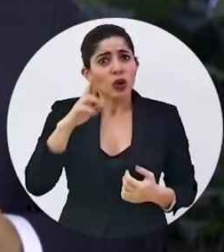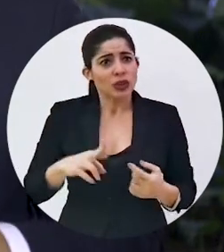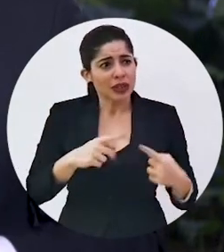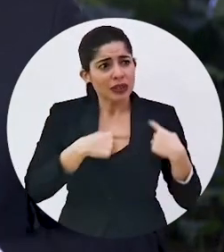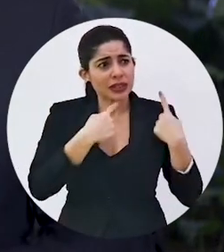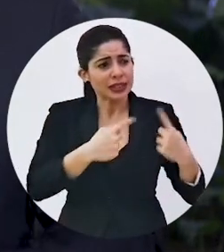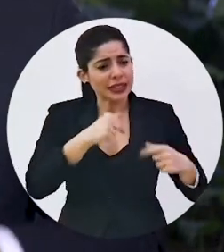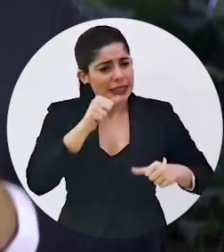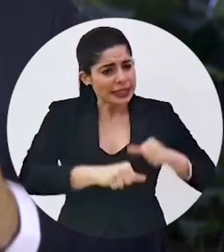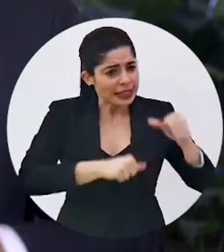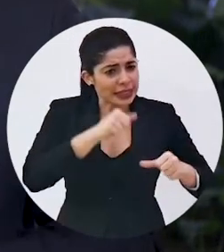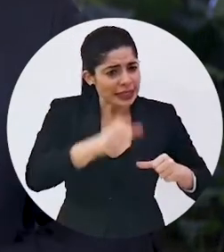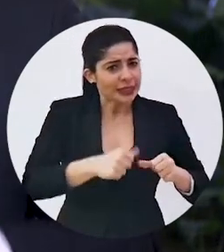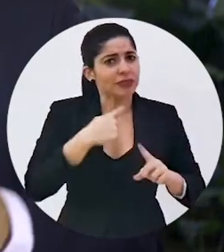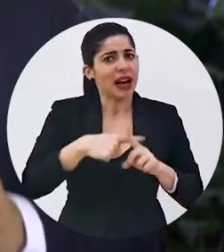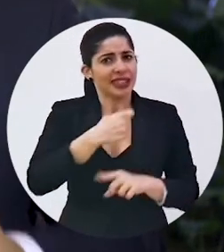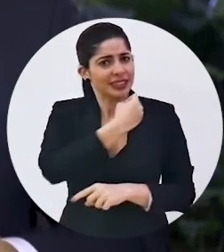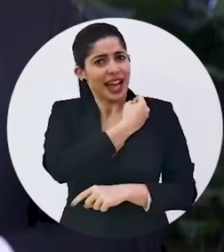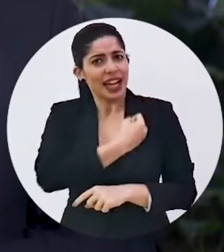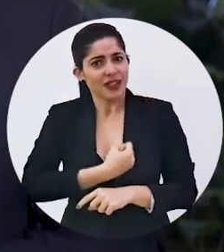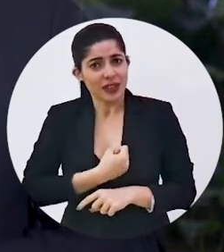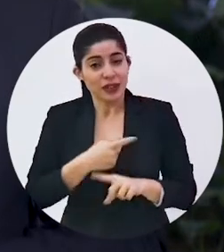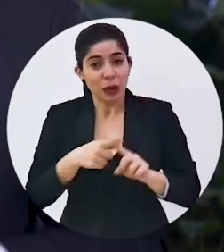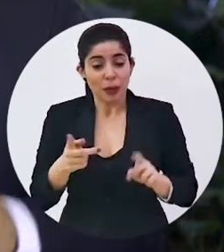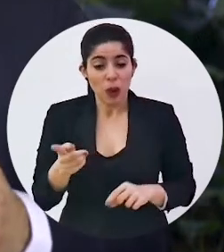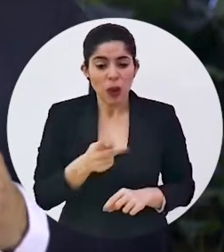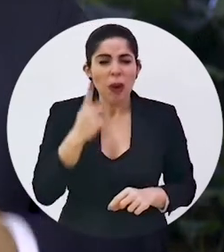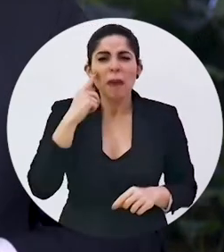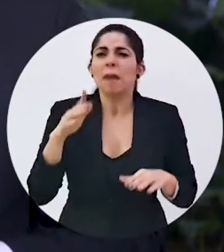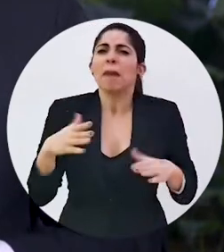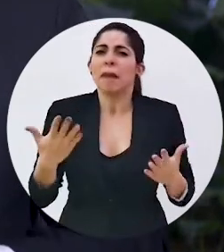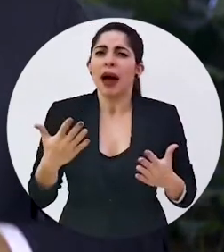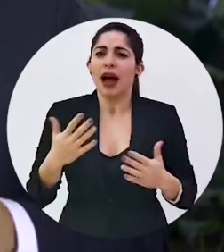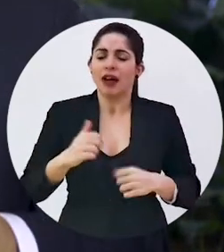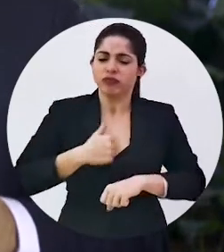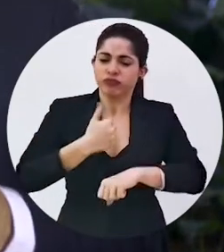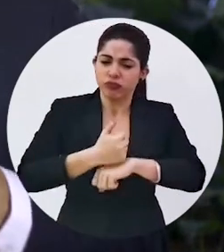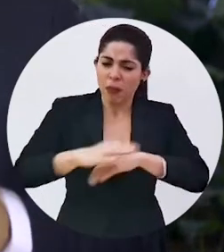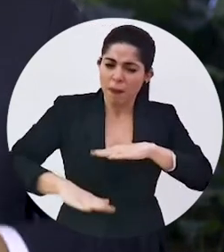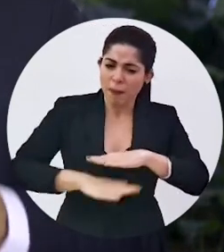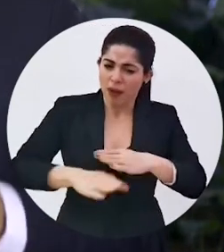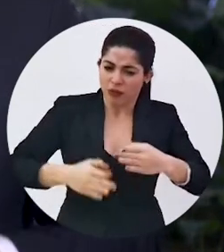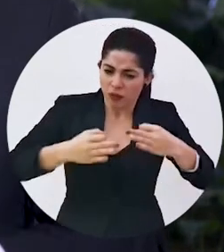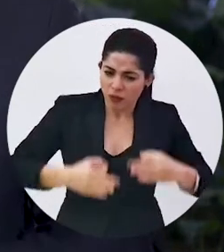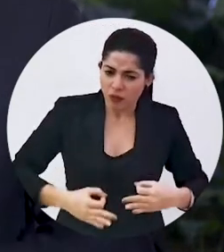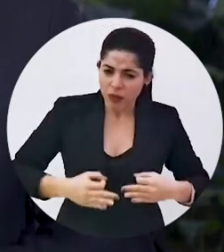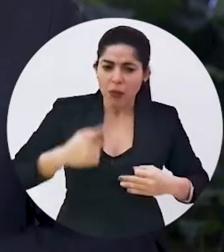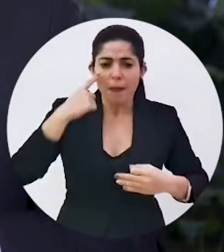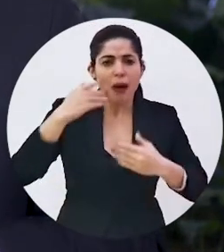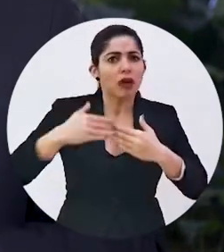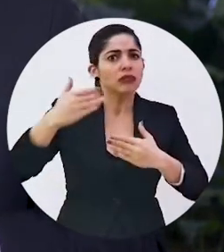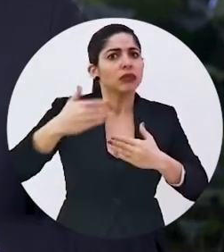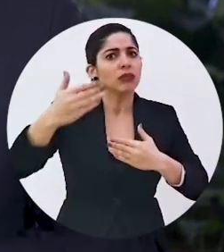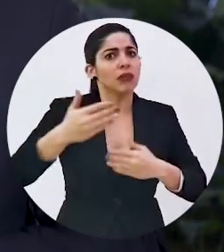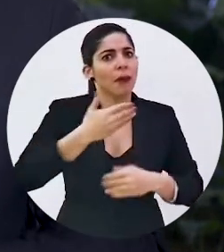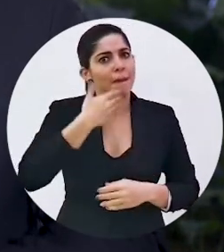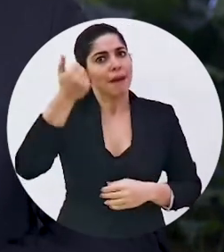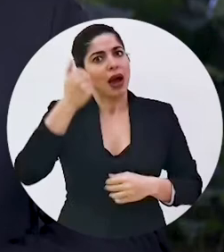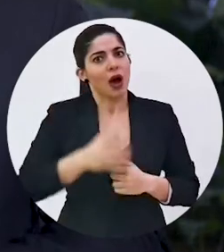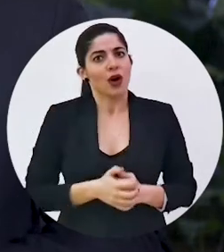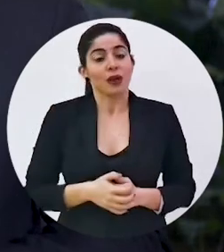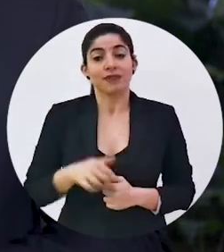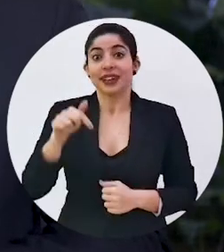año en que Costa Rica ha hecho esfuerzos y sacrificios, pero los ha hecho para sentar las bases firmes y para estar mejor.